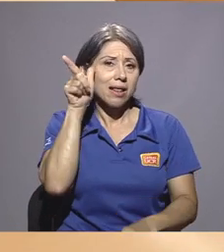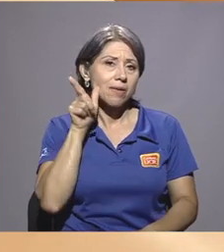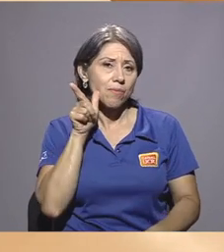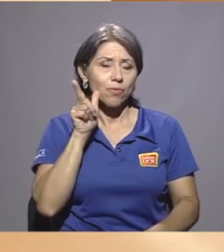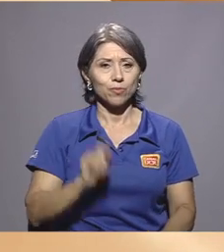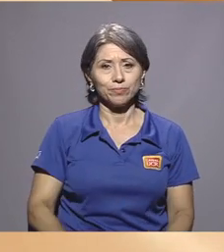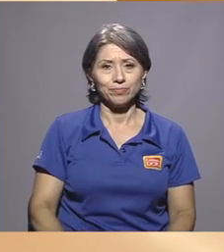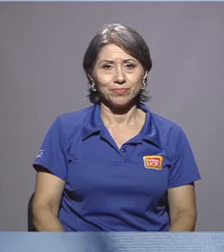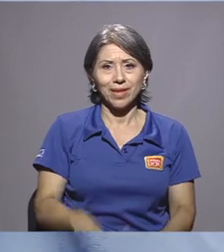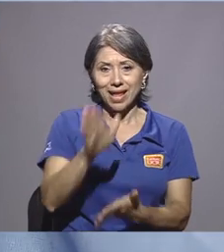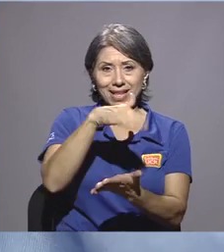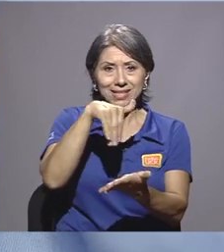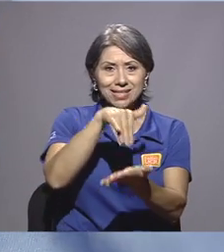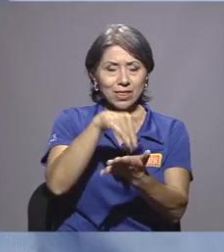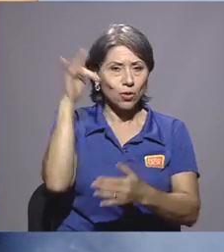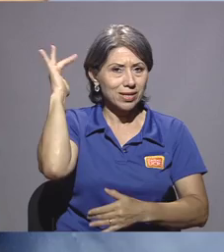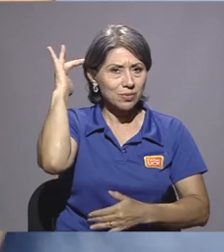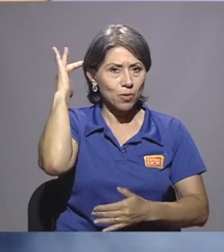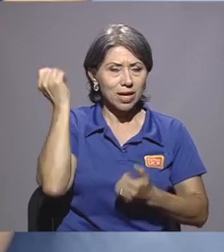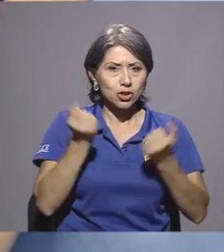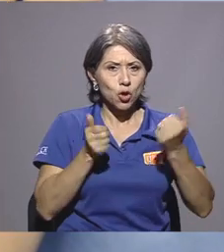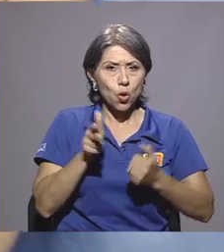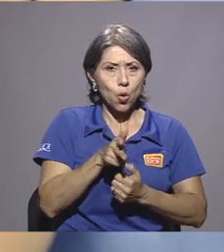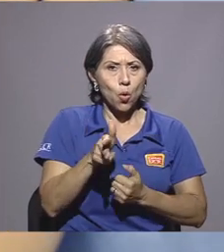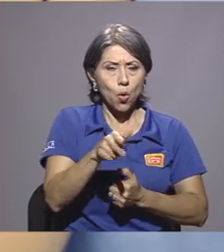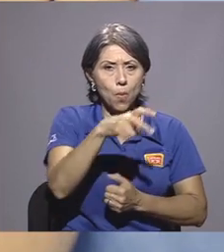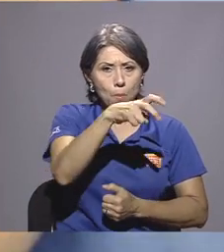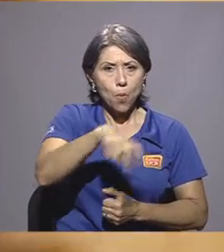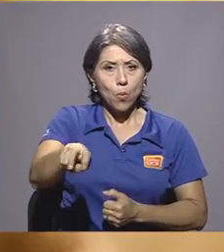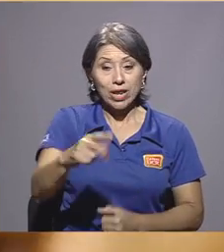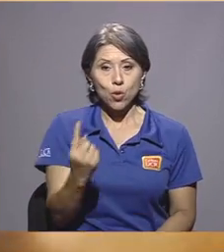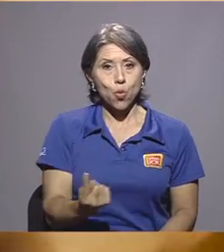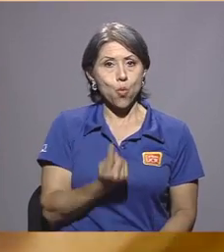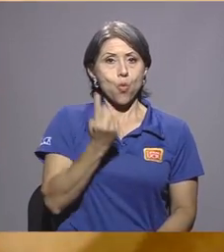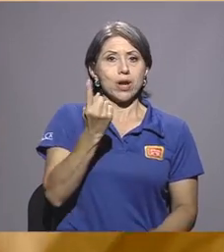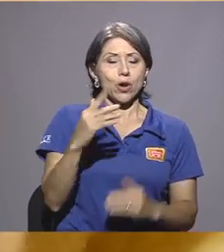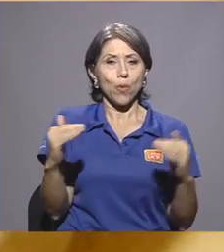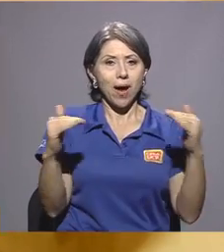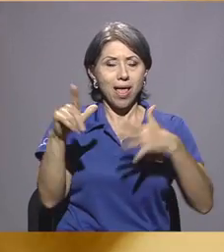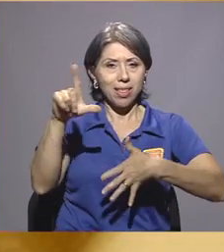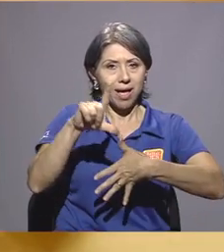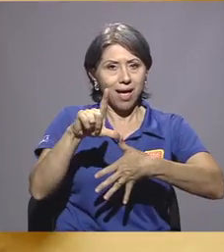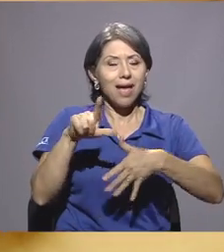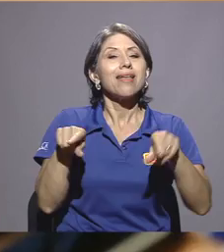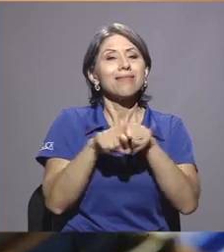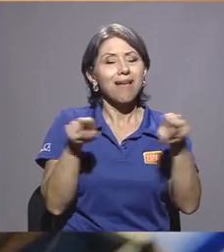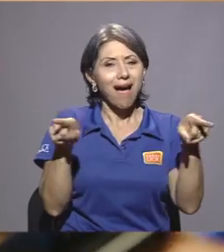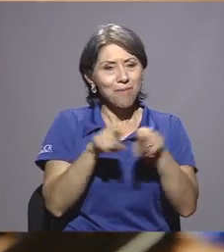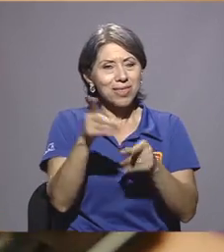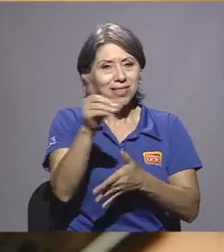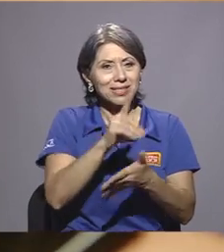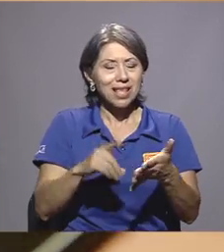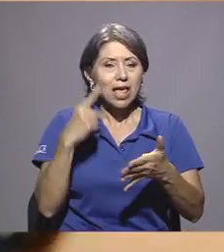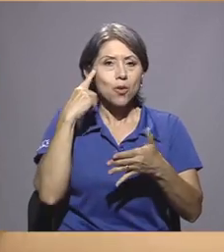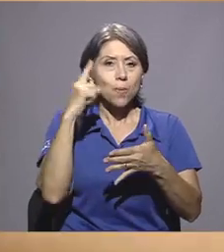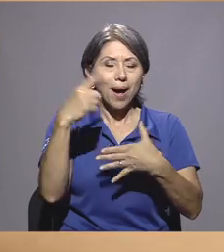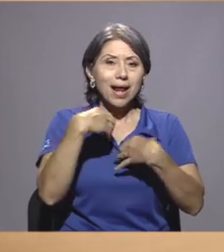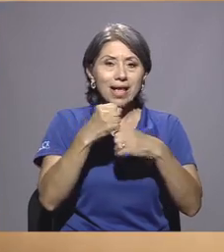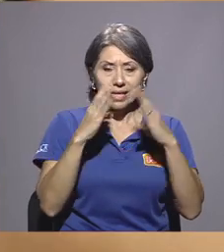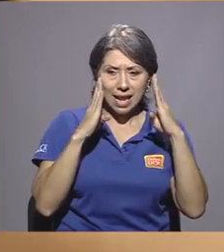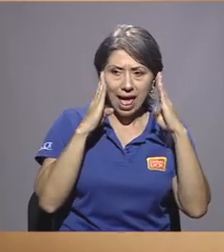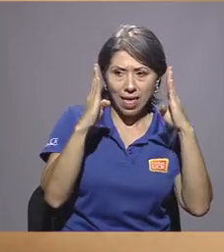El Centro de Simulación Móvil, único en Latinoamérica, también está diseñado para realizar